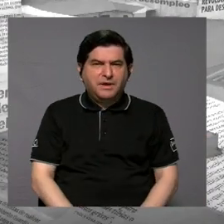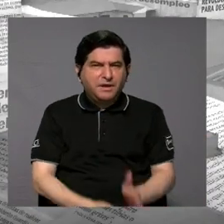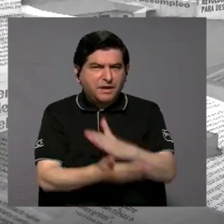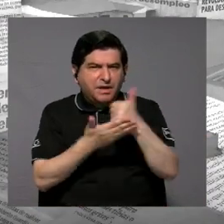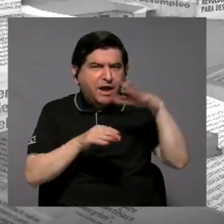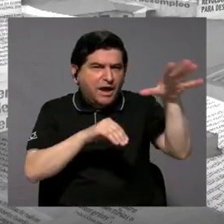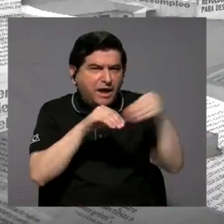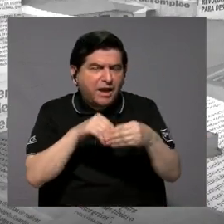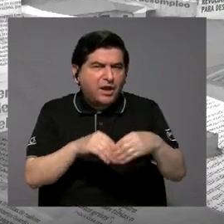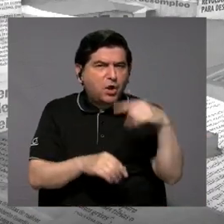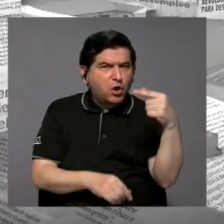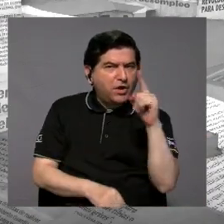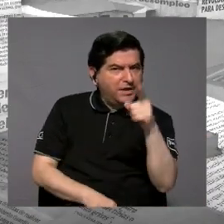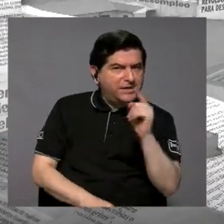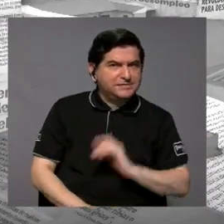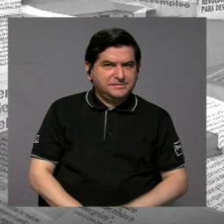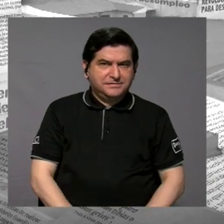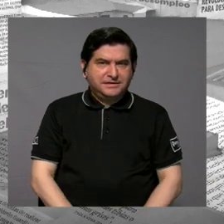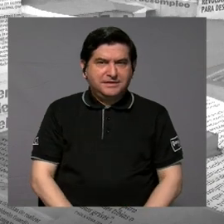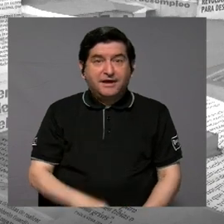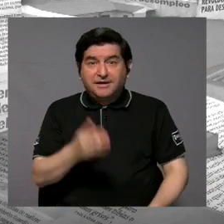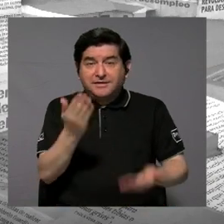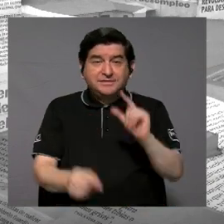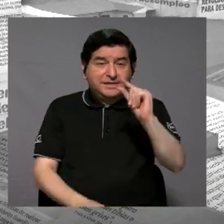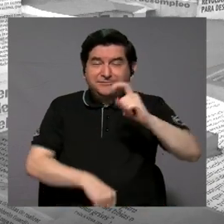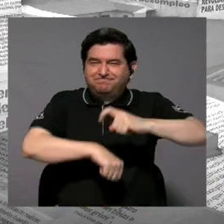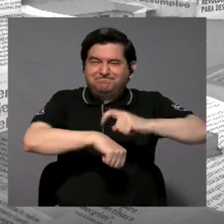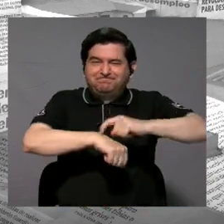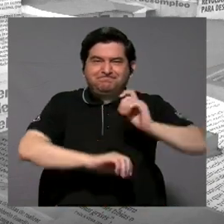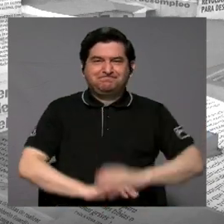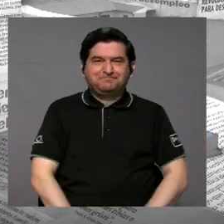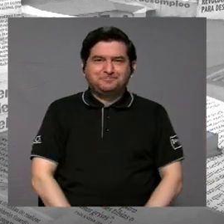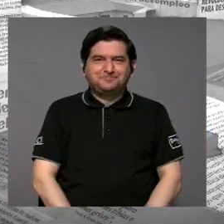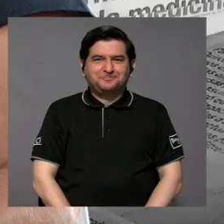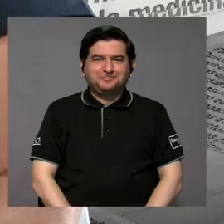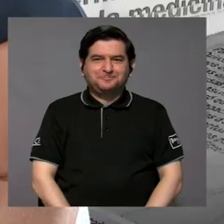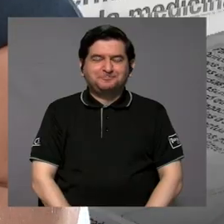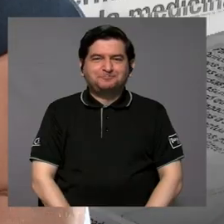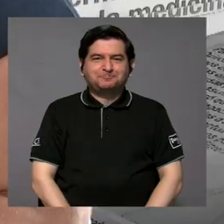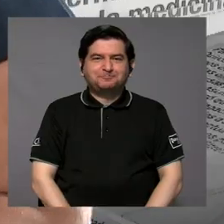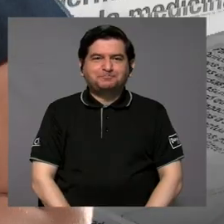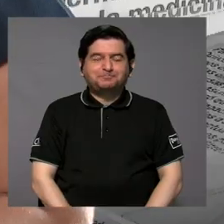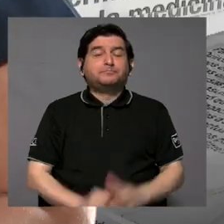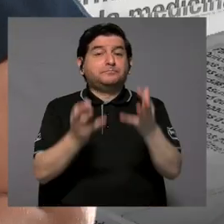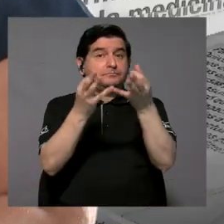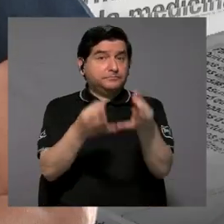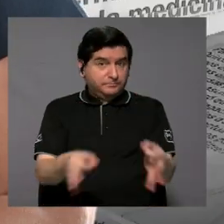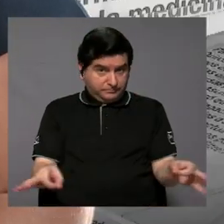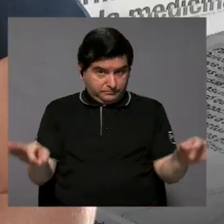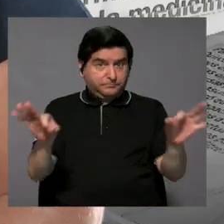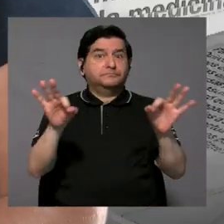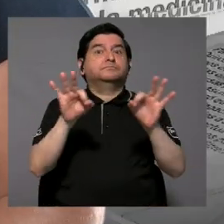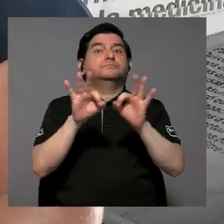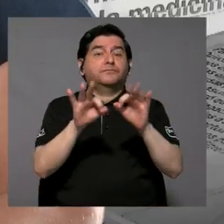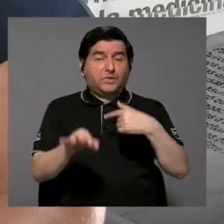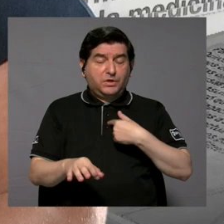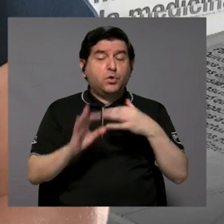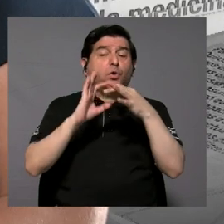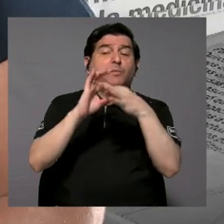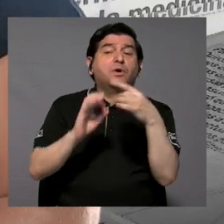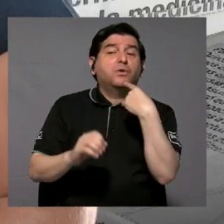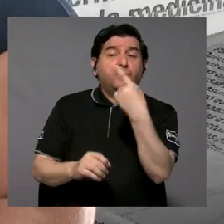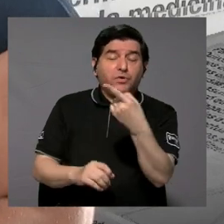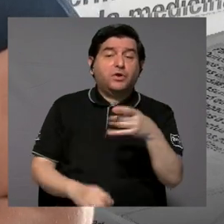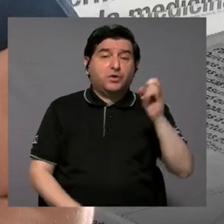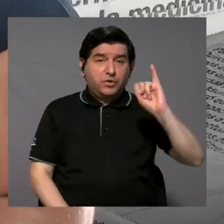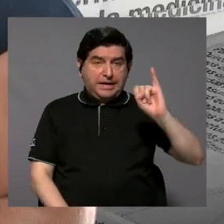quiere decir algo más Graciela, pero muy brevemente. Bueno, sí, muy importante, efectivamente, y me uno a